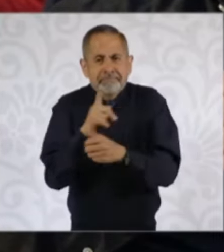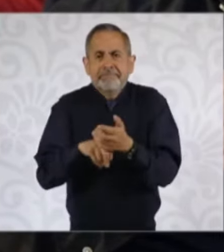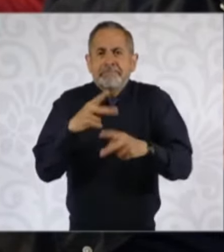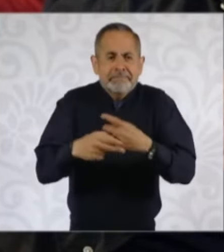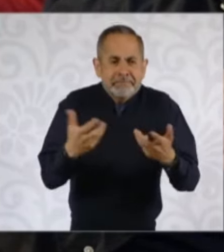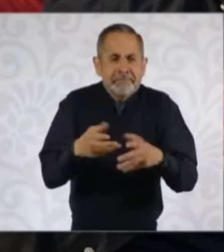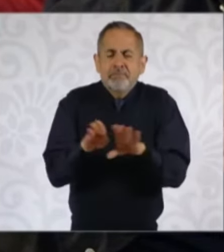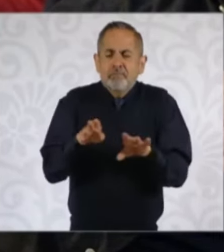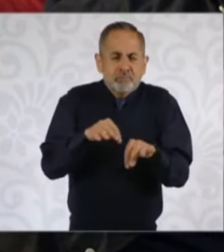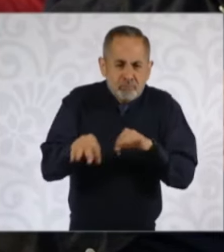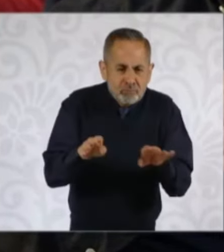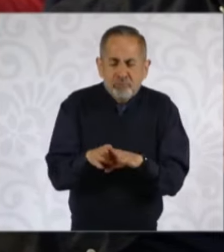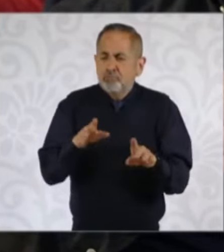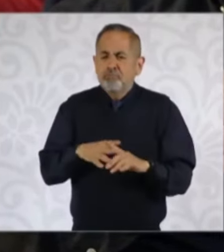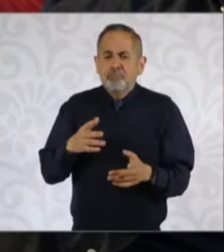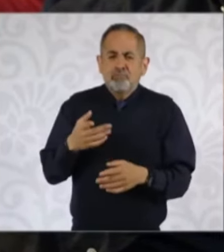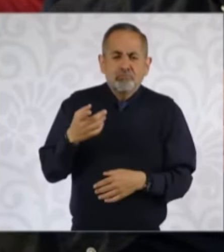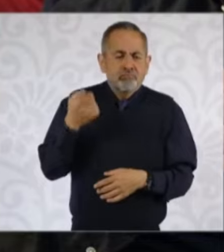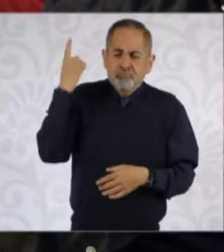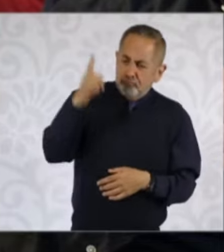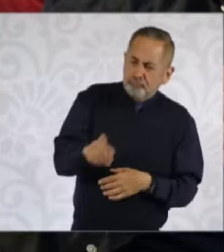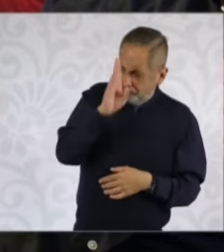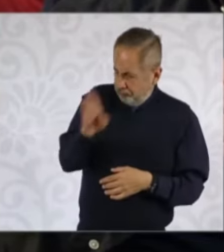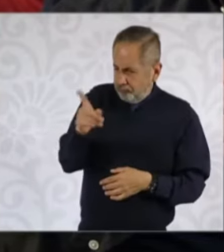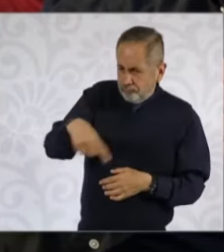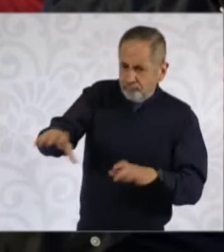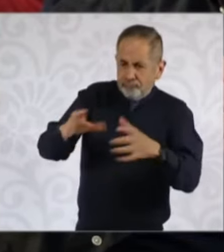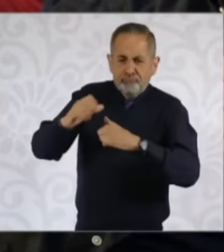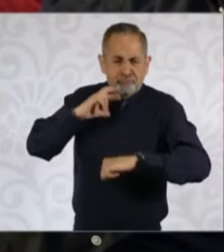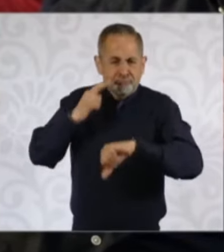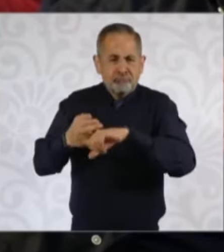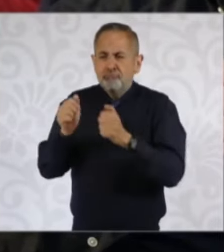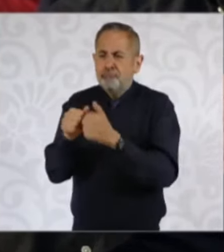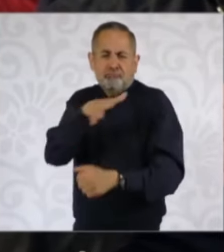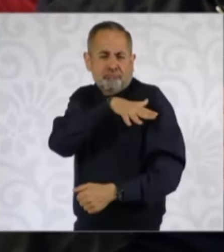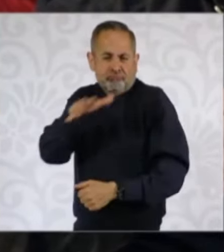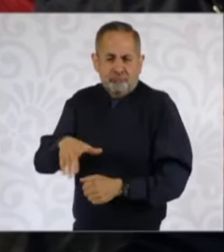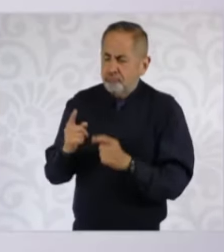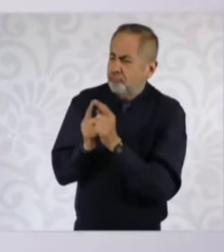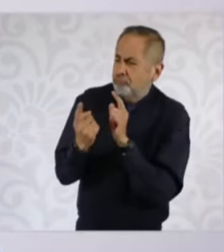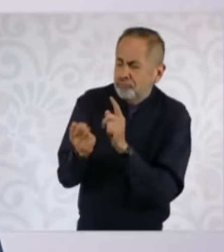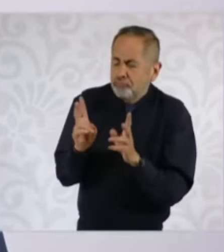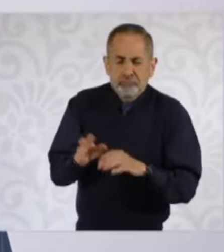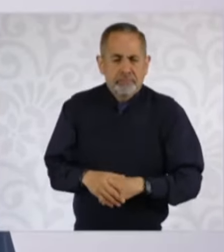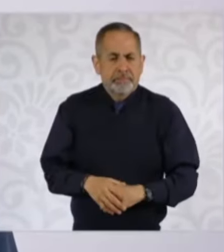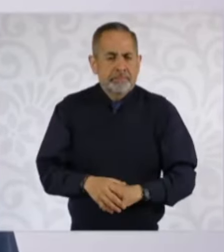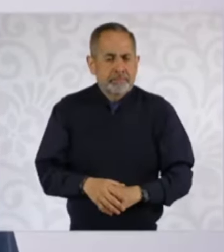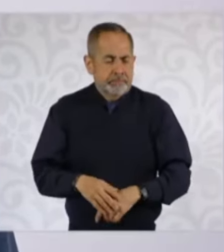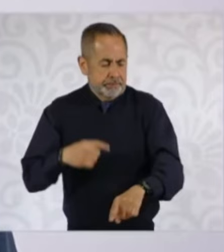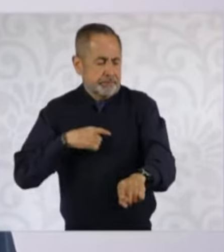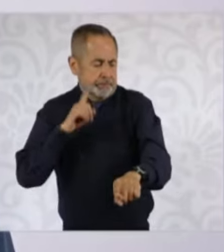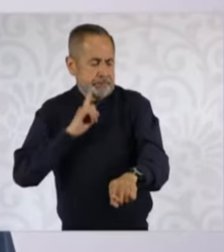cómo se estará trabajando, cuál es la instrucción que tiene usted de forma directa con el titular de las Fuerzas Armadas. La instrucción que hemos